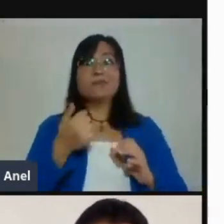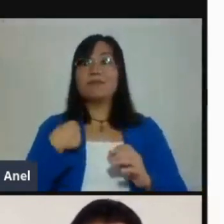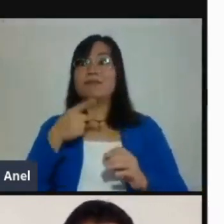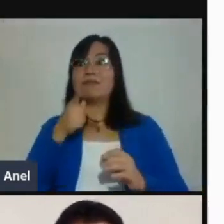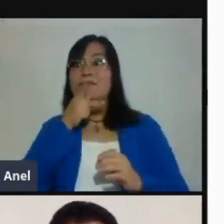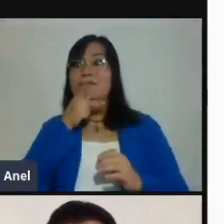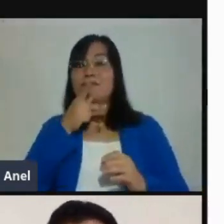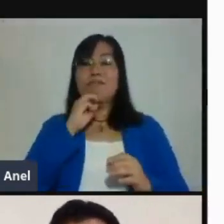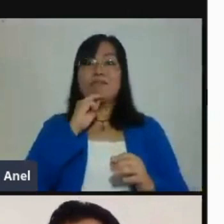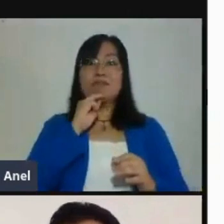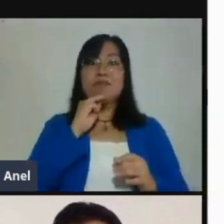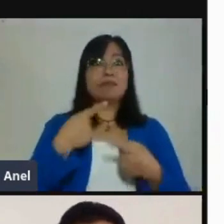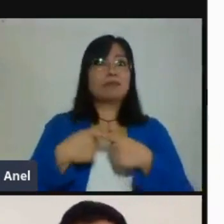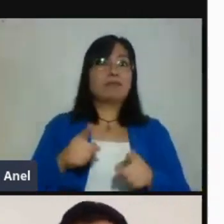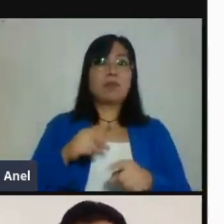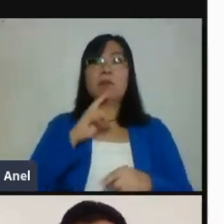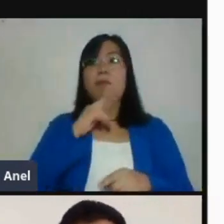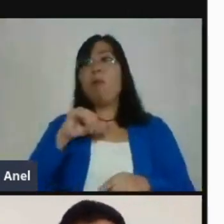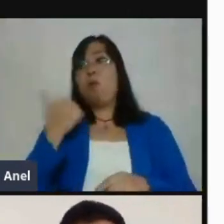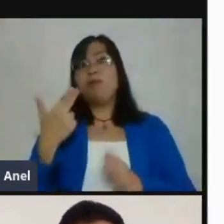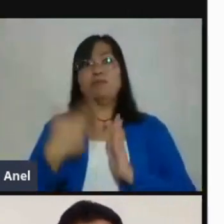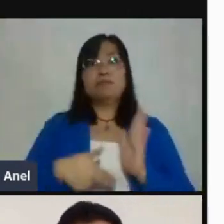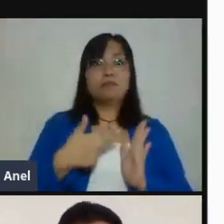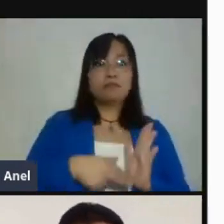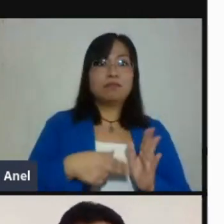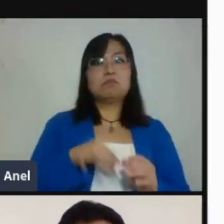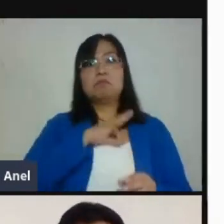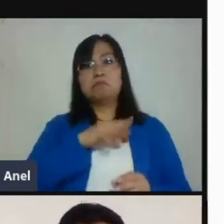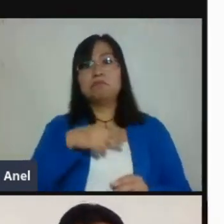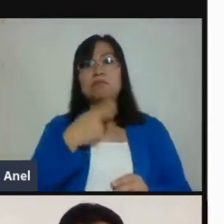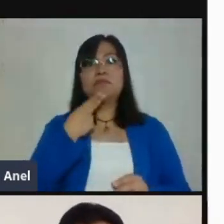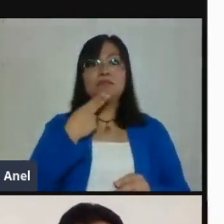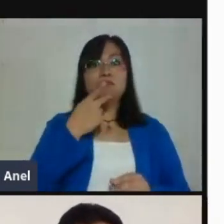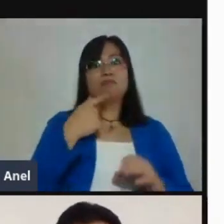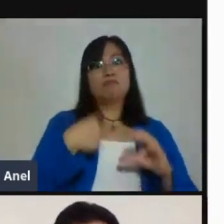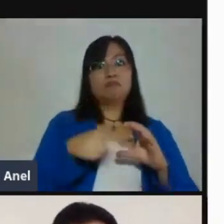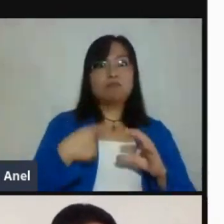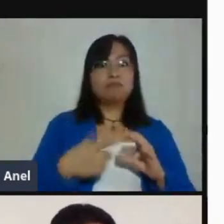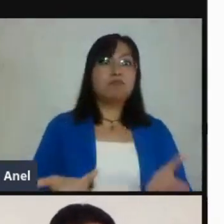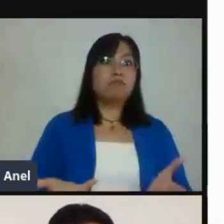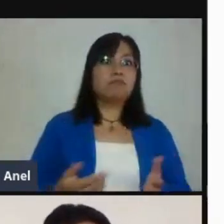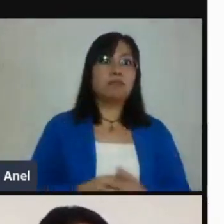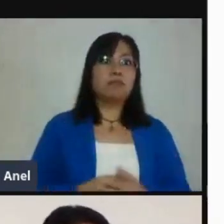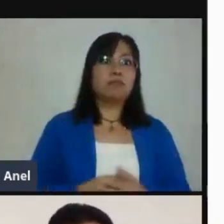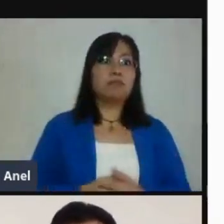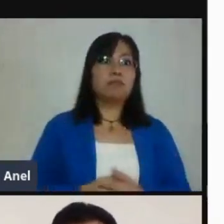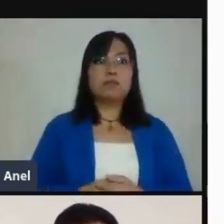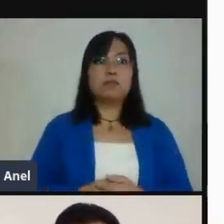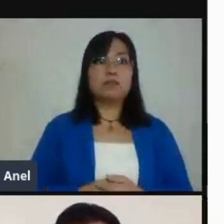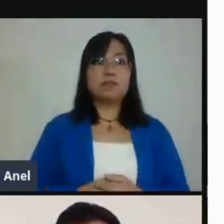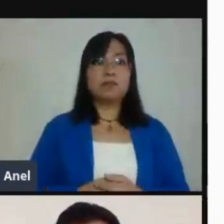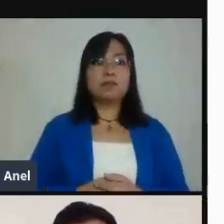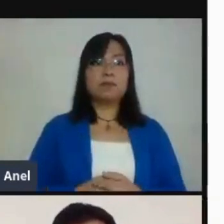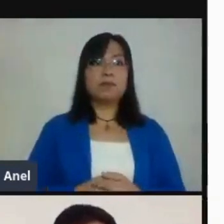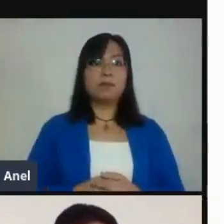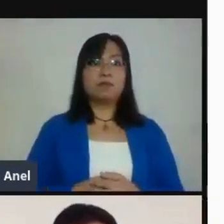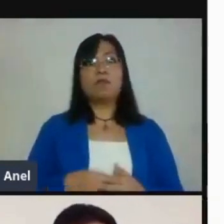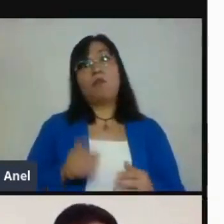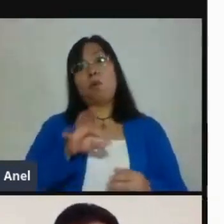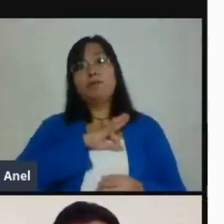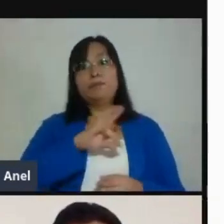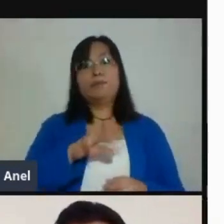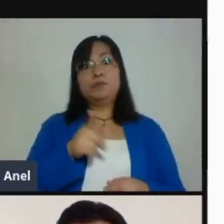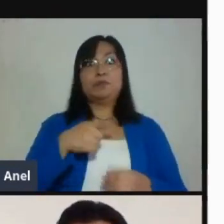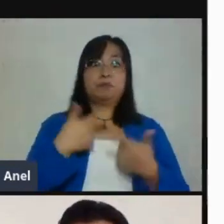como puede ser el correo electrónico. Ustedes lo pueden definir incluso, como bien Nay decía, a través de un grupo de WhatsApp